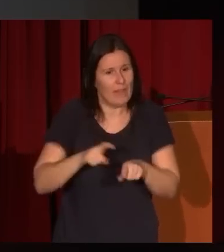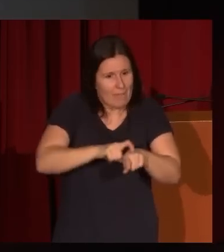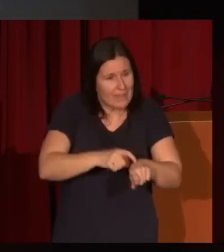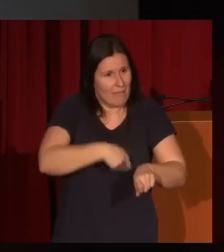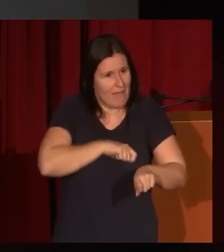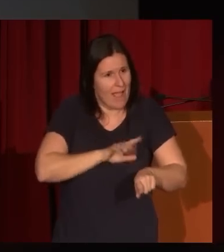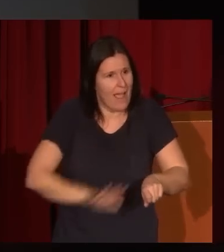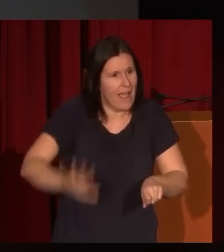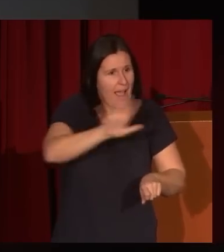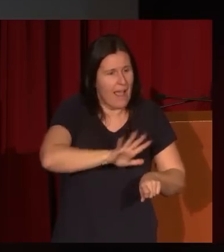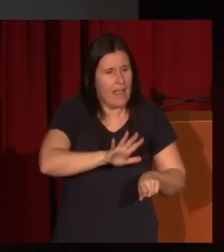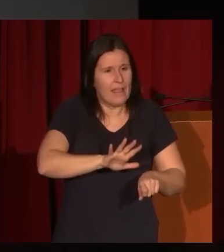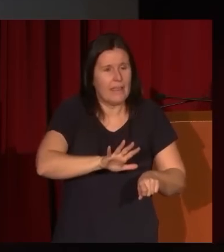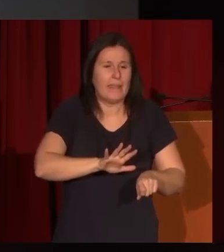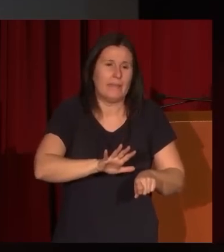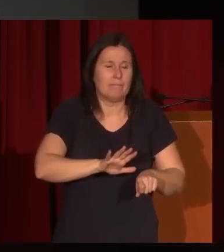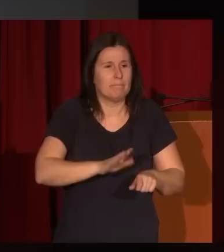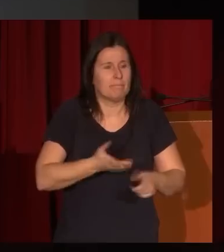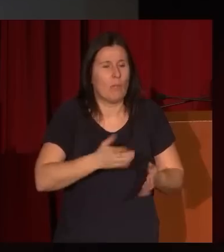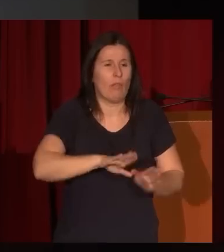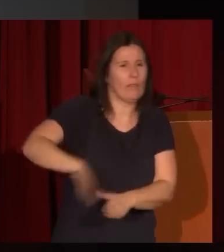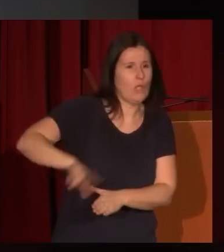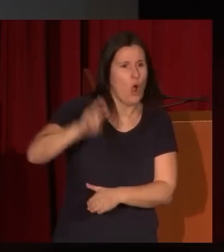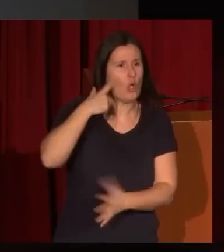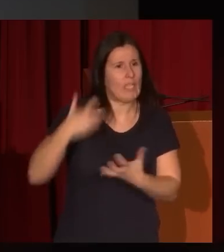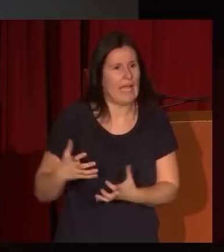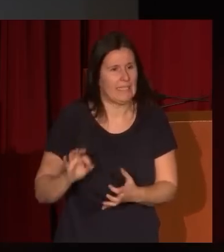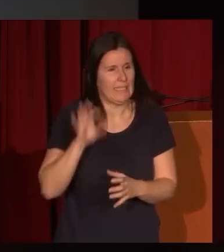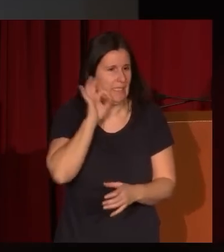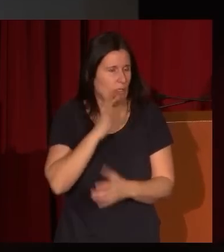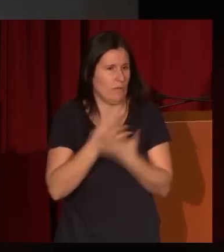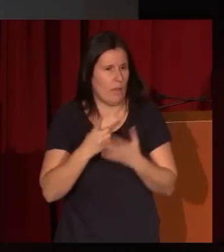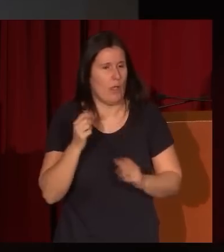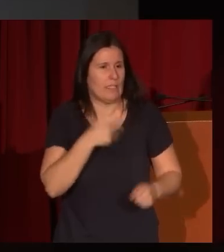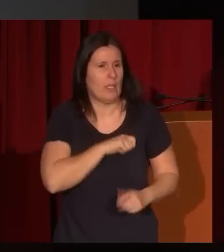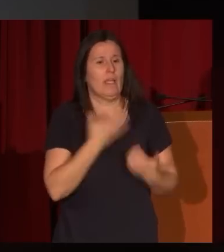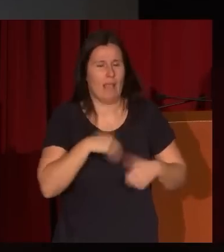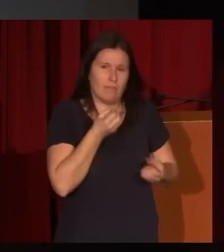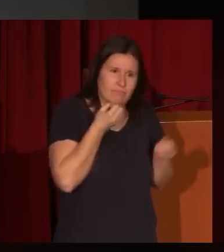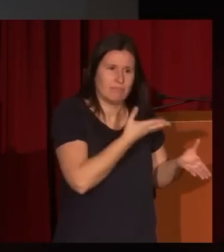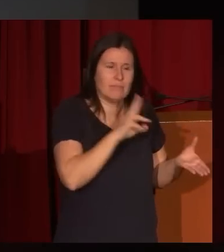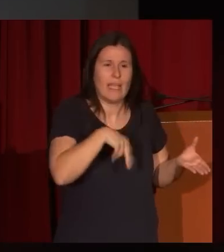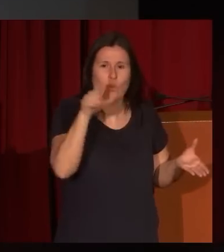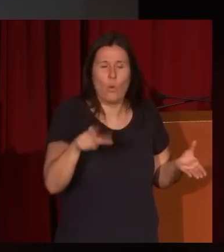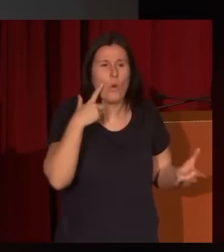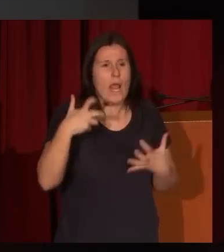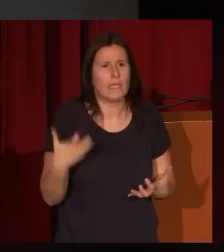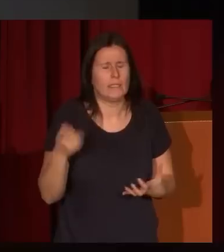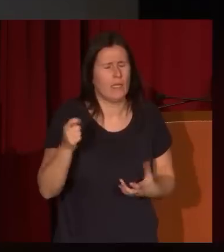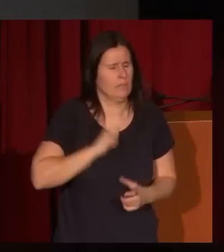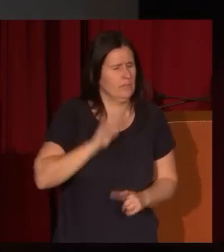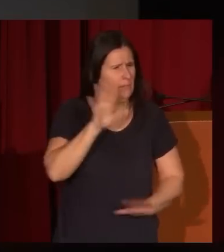en detrimento de otro arte del siglo XIX español, ya confiesa que es un artista enormemente